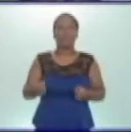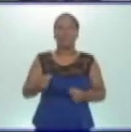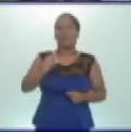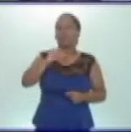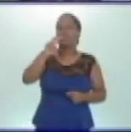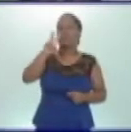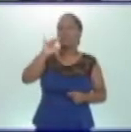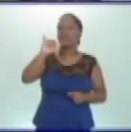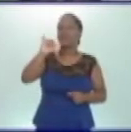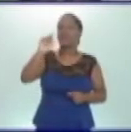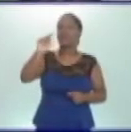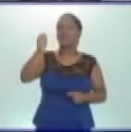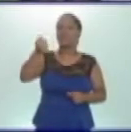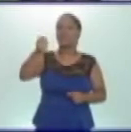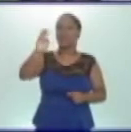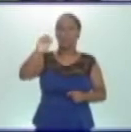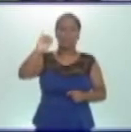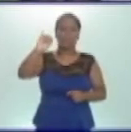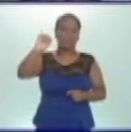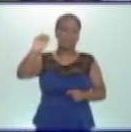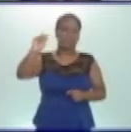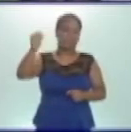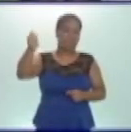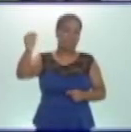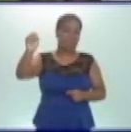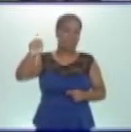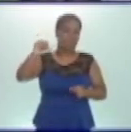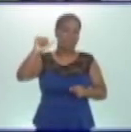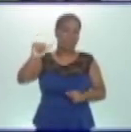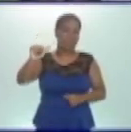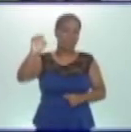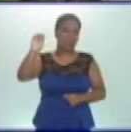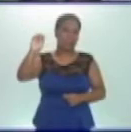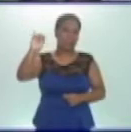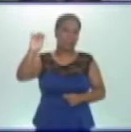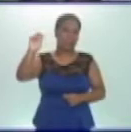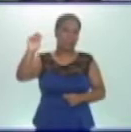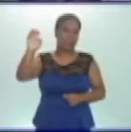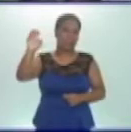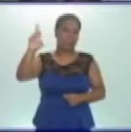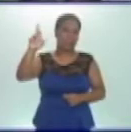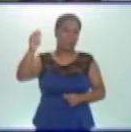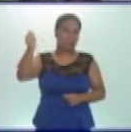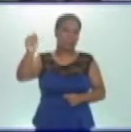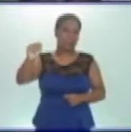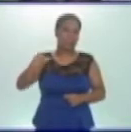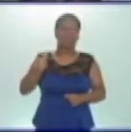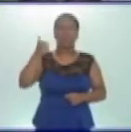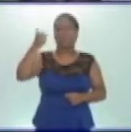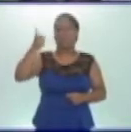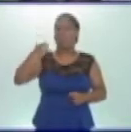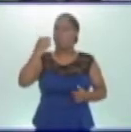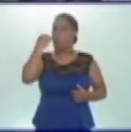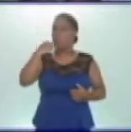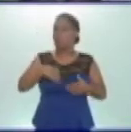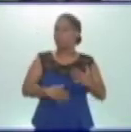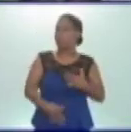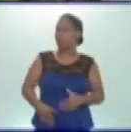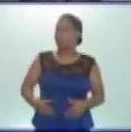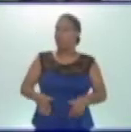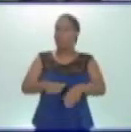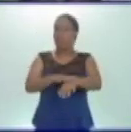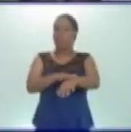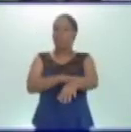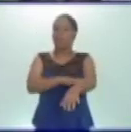minerales. Estos permiten que tengamos una buena digestión, la piel se mantenga sana y fresca